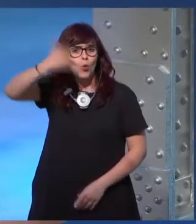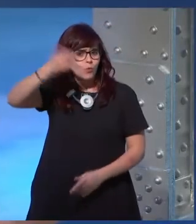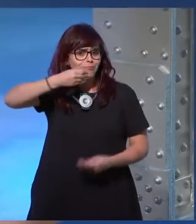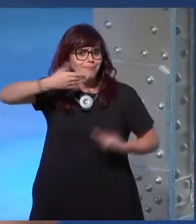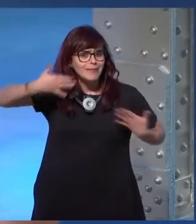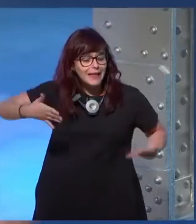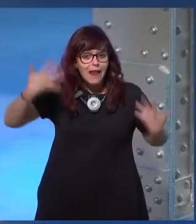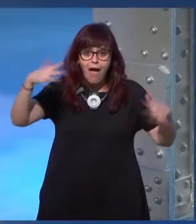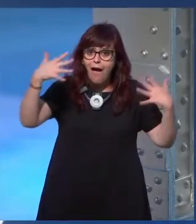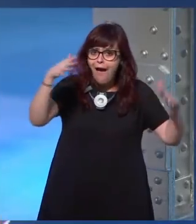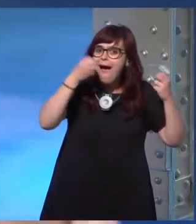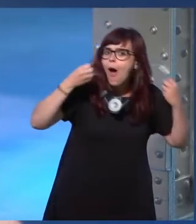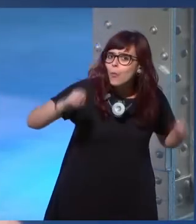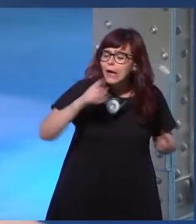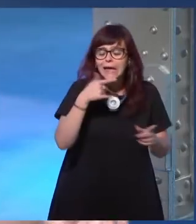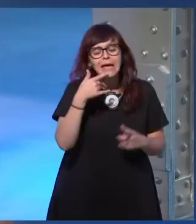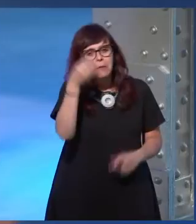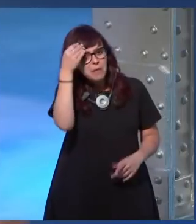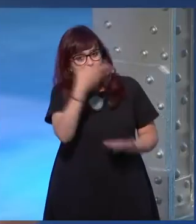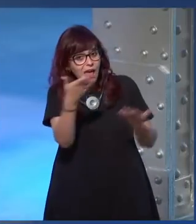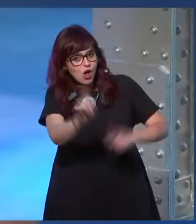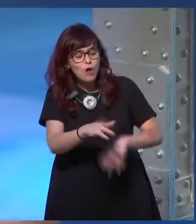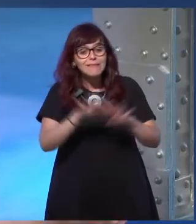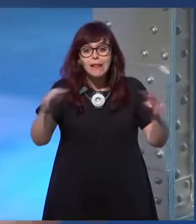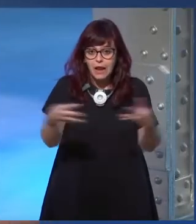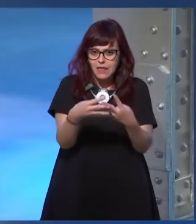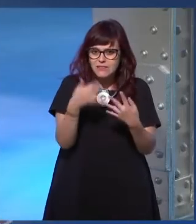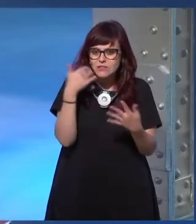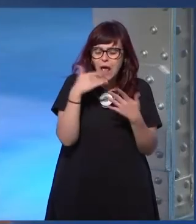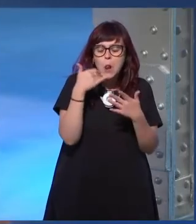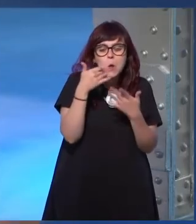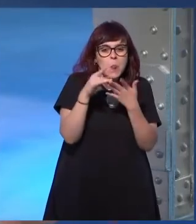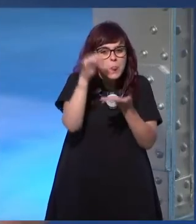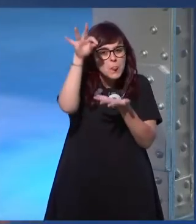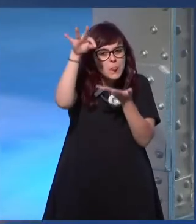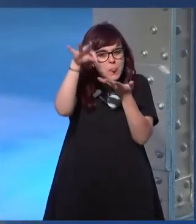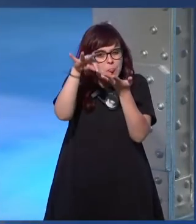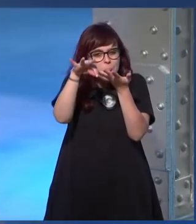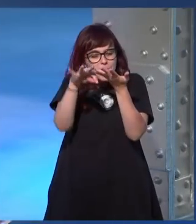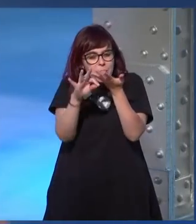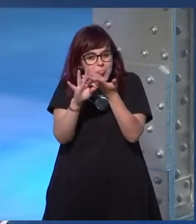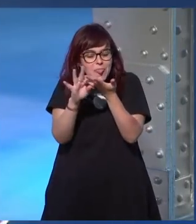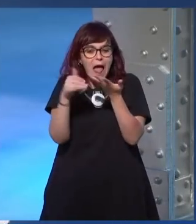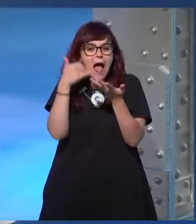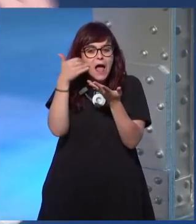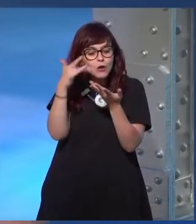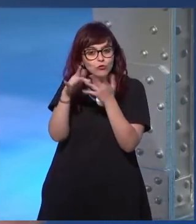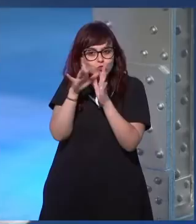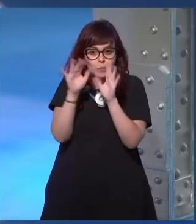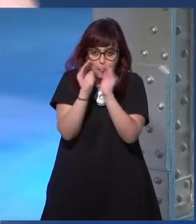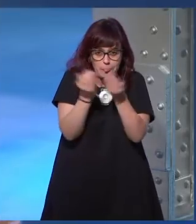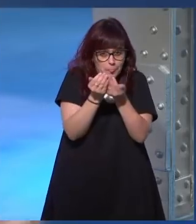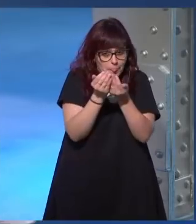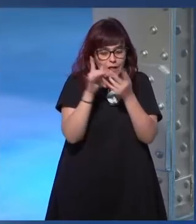ocurre aunque no os lo creáis internet es como una especie de bellota como una semillita tú estás encerrado